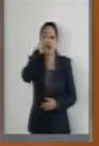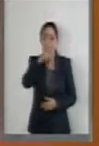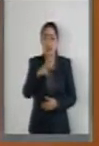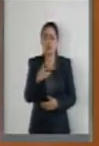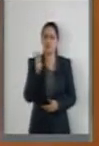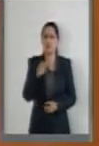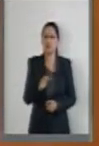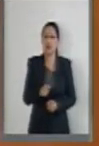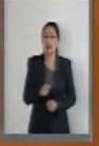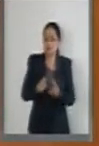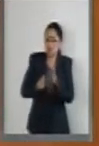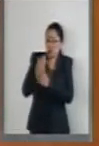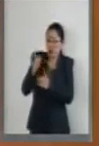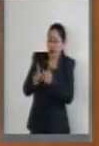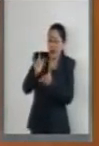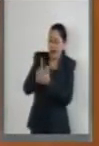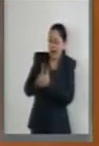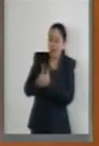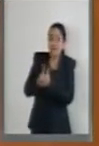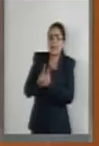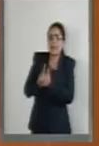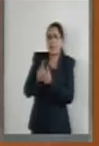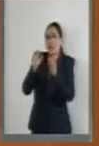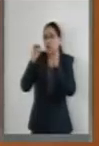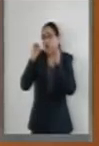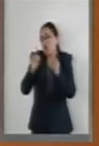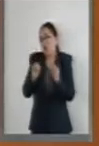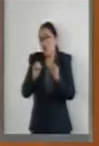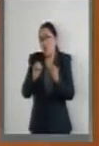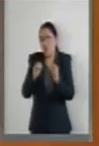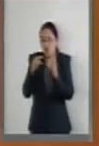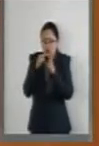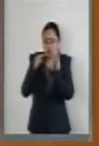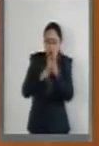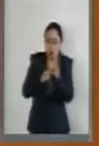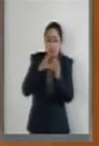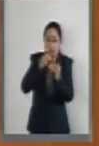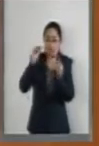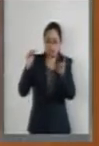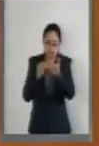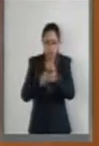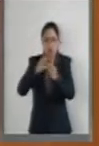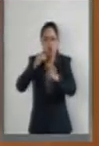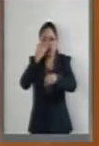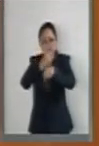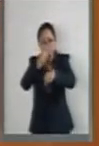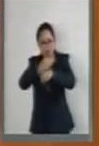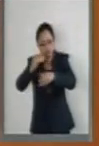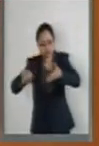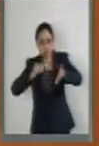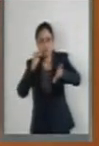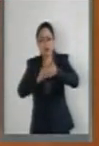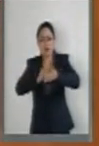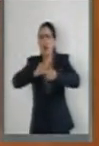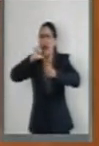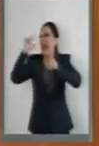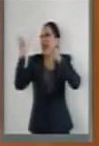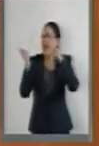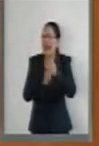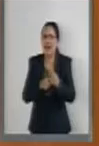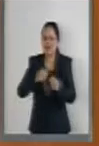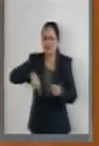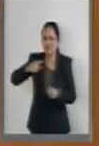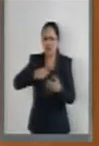superior de la niñez lo que le ha dado el cambio de paradigma y lo que ha hecho sustantivo el derecho. Y eso nosotros lo